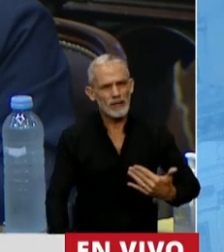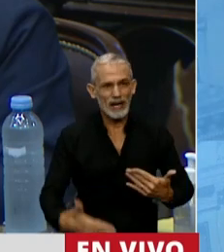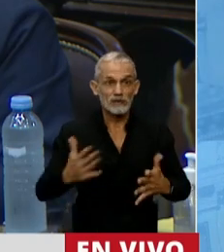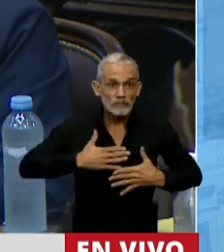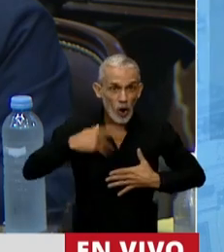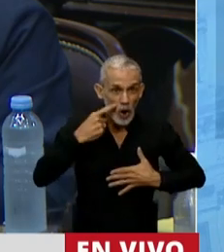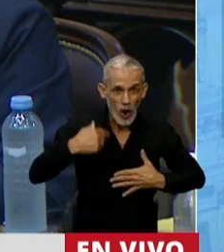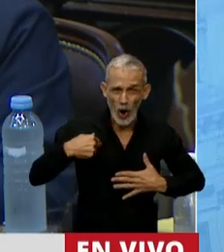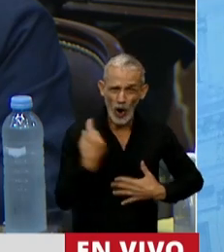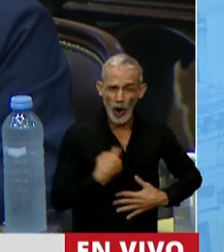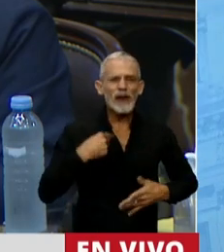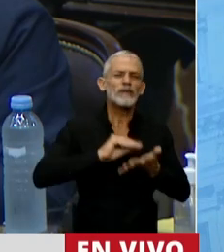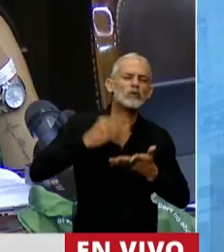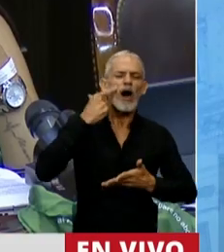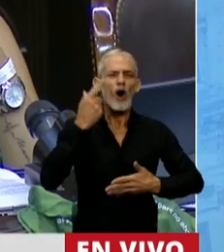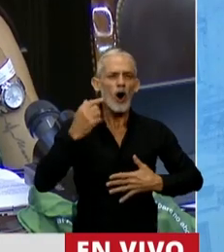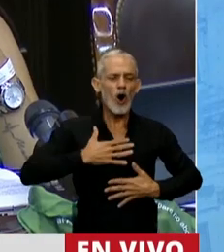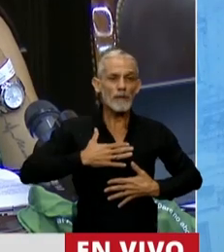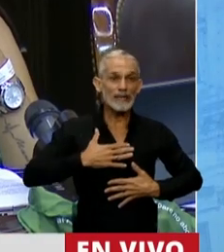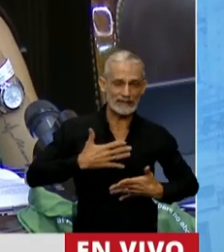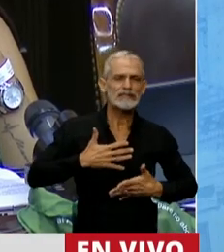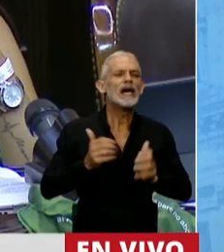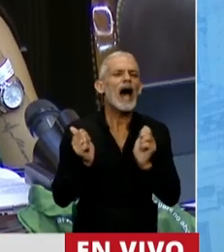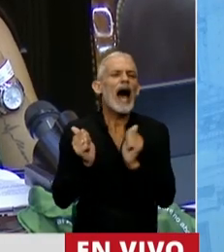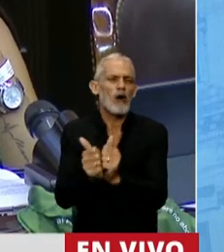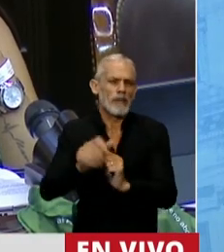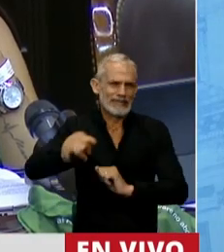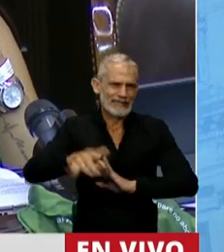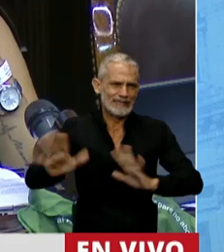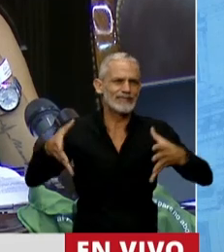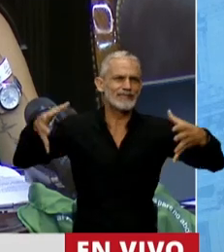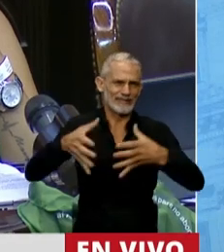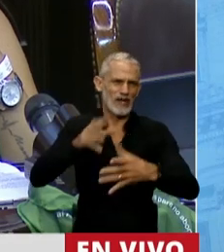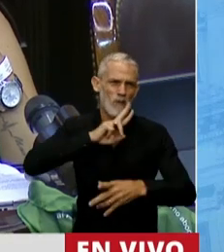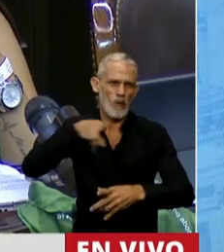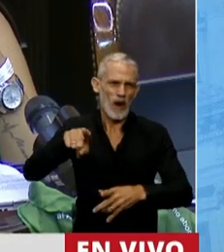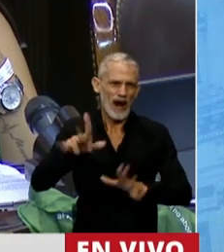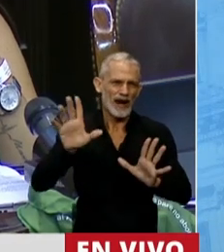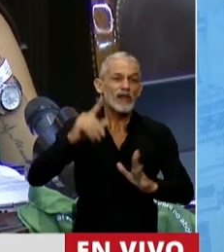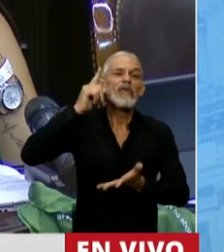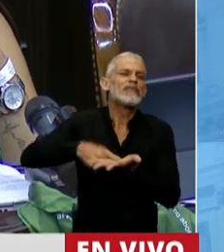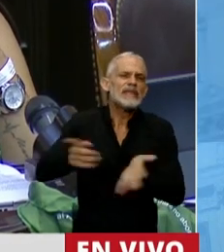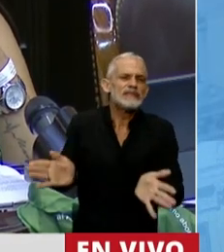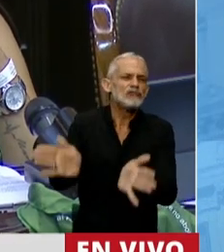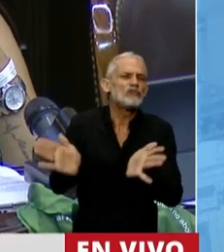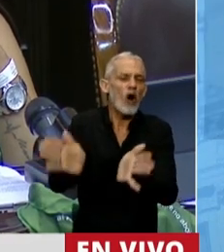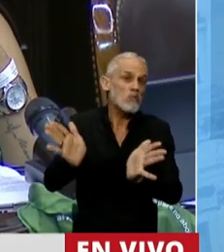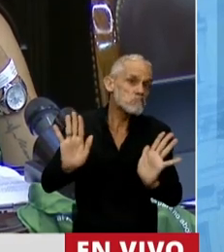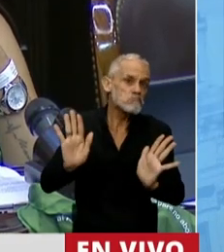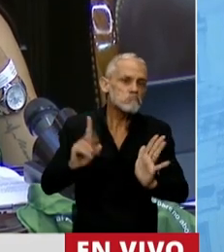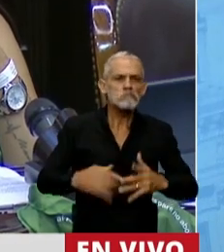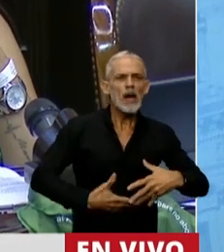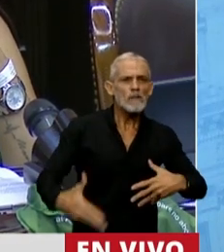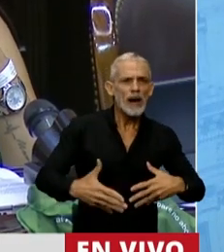Nosotros, todos los diputados, tenemos que acompañarlas. Acompañar a la mujer en su decisión de llevar a